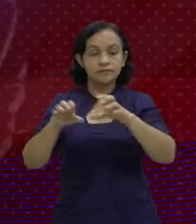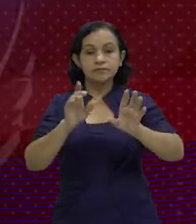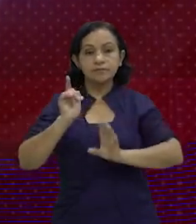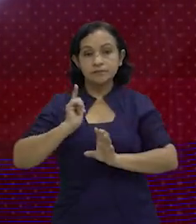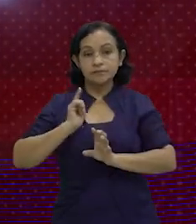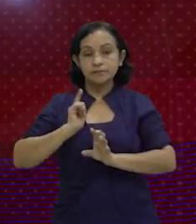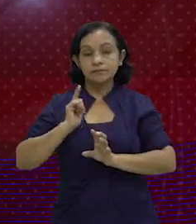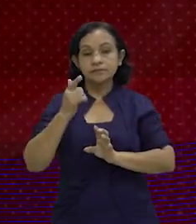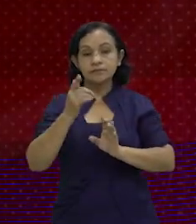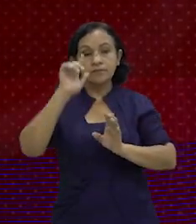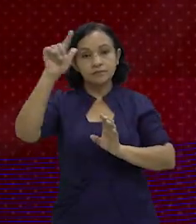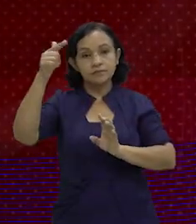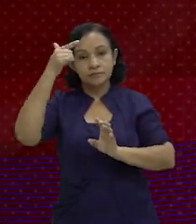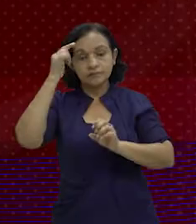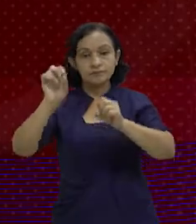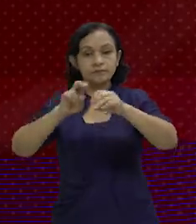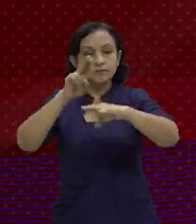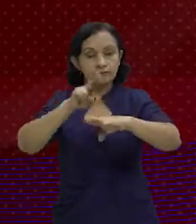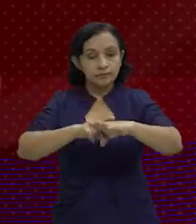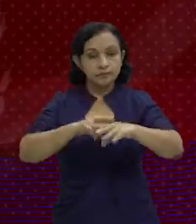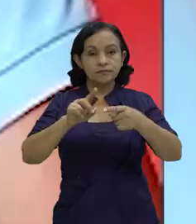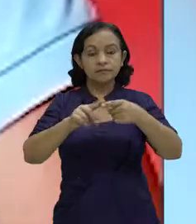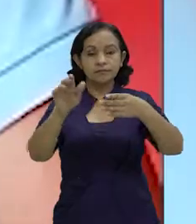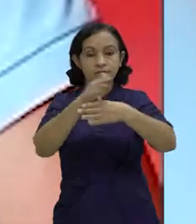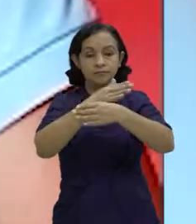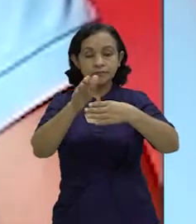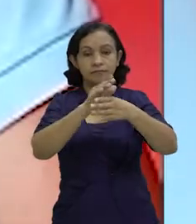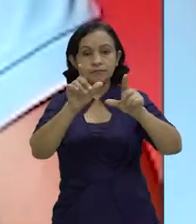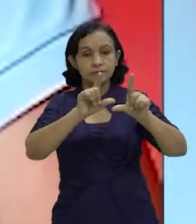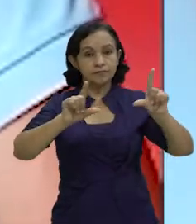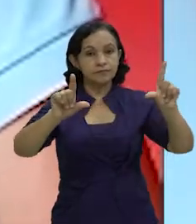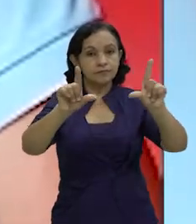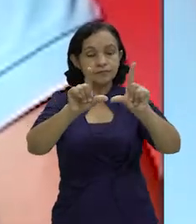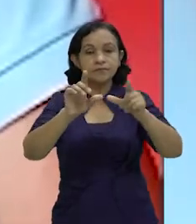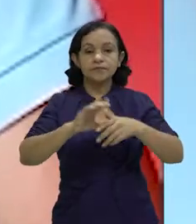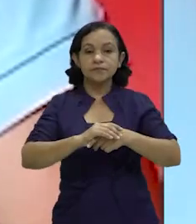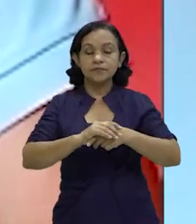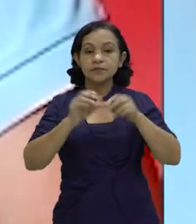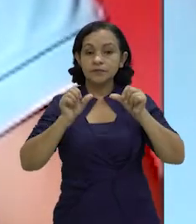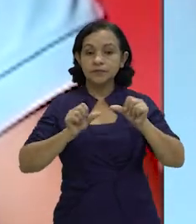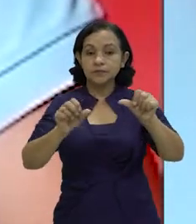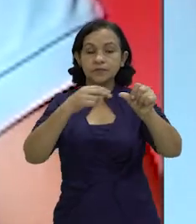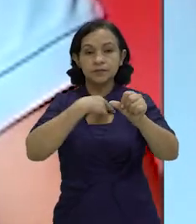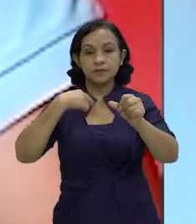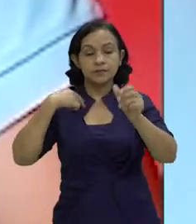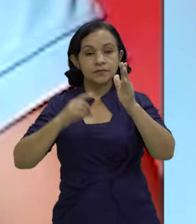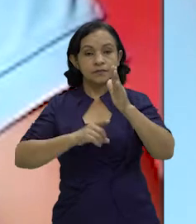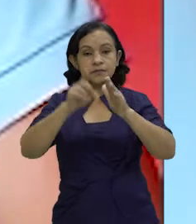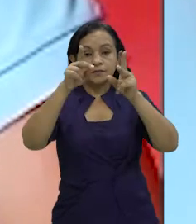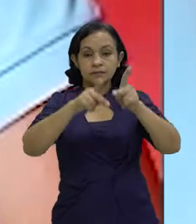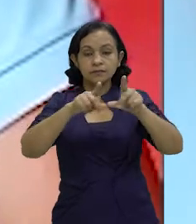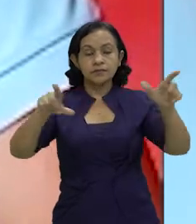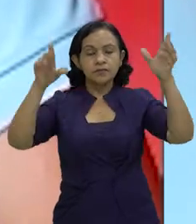nosotros tenemos desde nuestro gobierno nacional, desde las instancias que venimos teniendo también el desarrollo